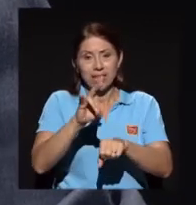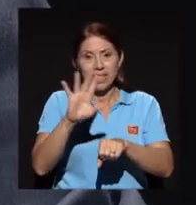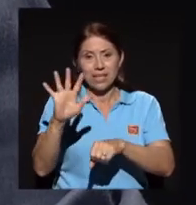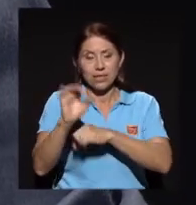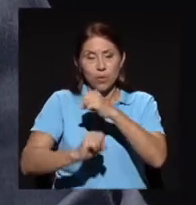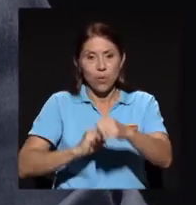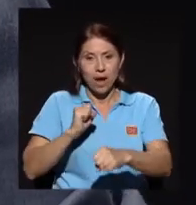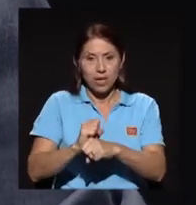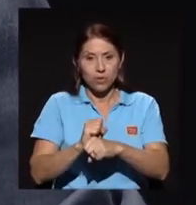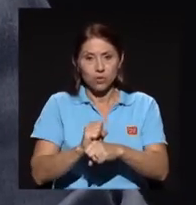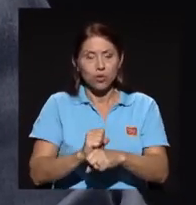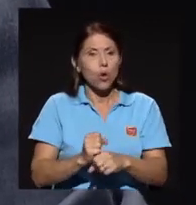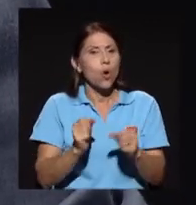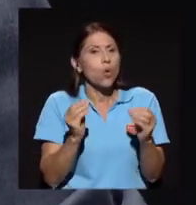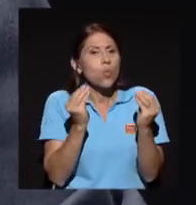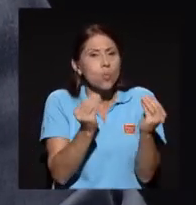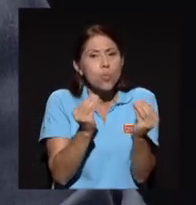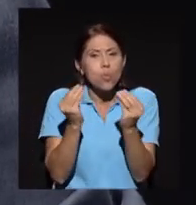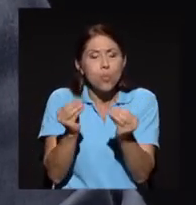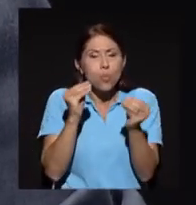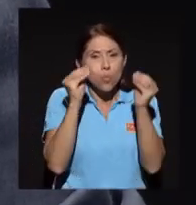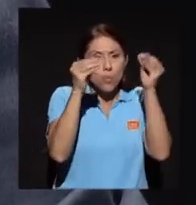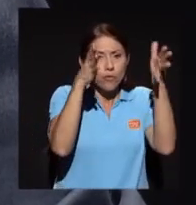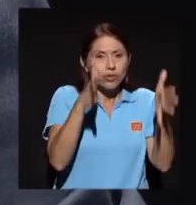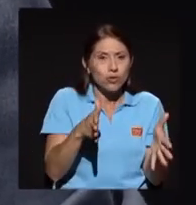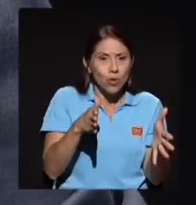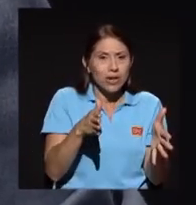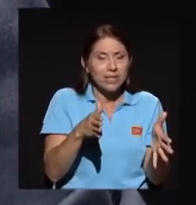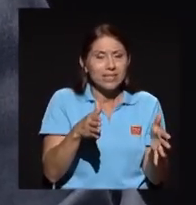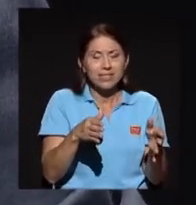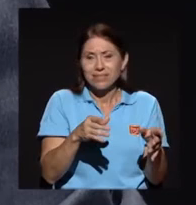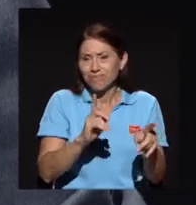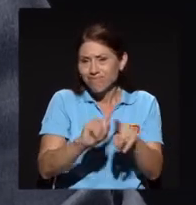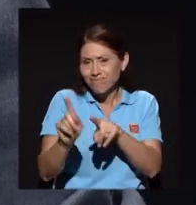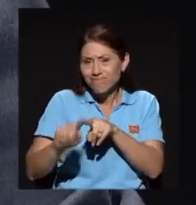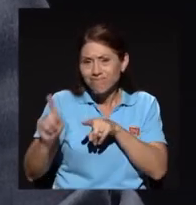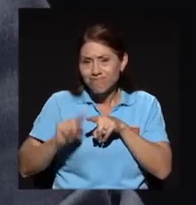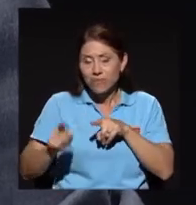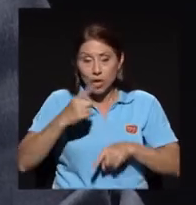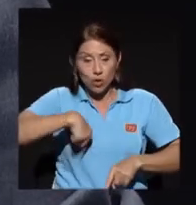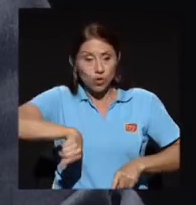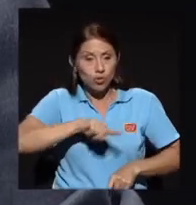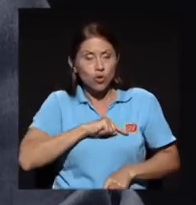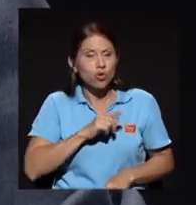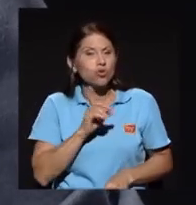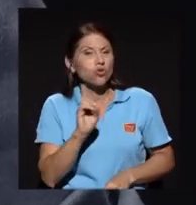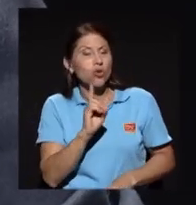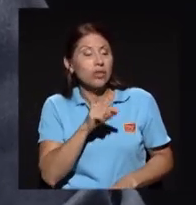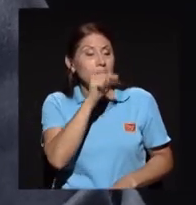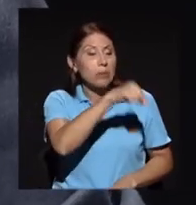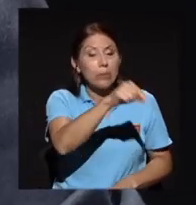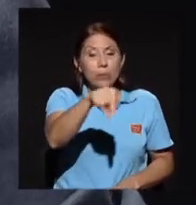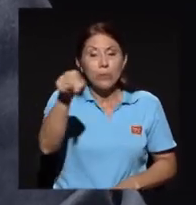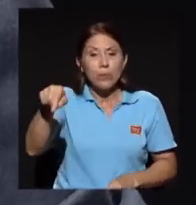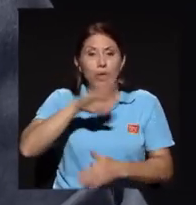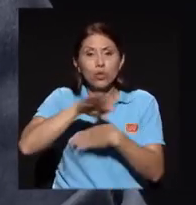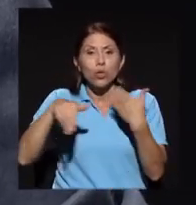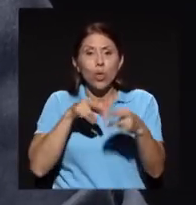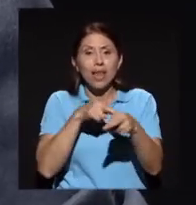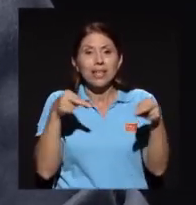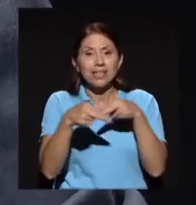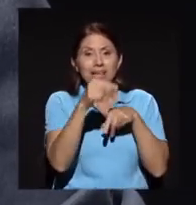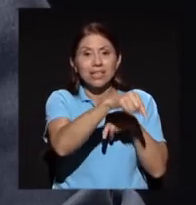población de profesores, tanto interinos. Estamos en todas las sedes regionales. Tenemos los institutos más